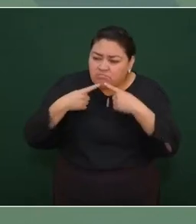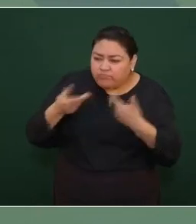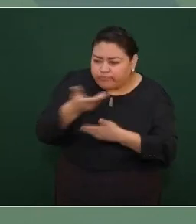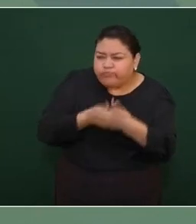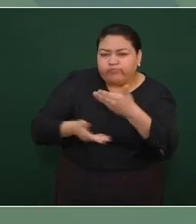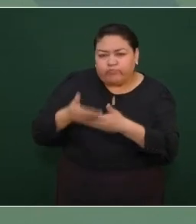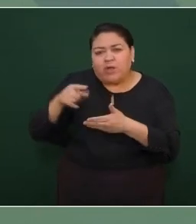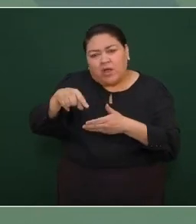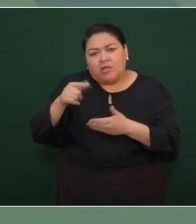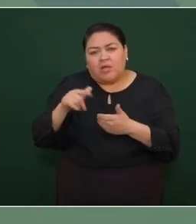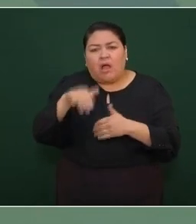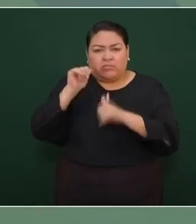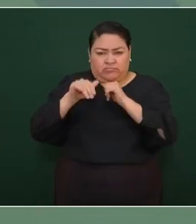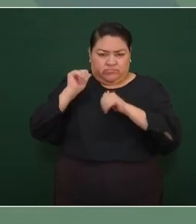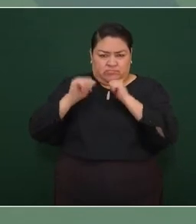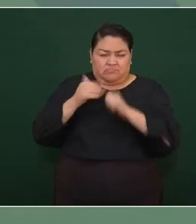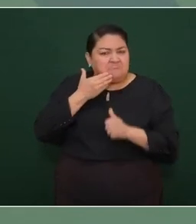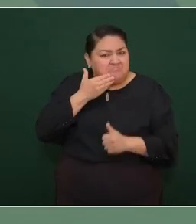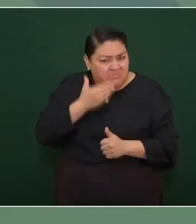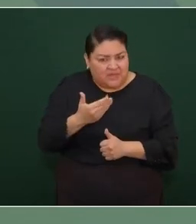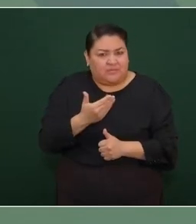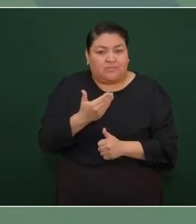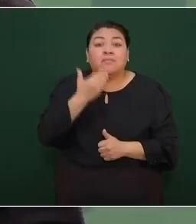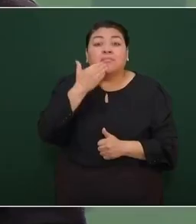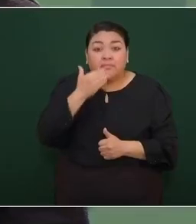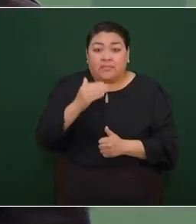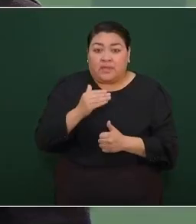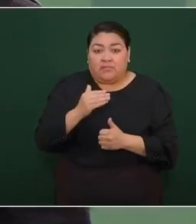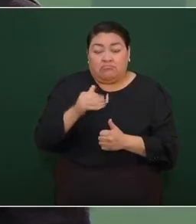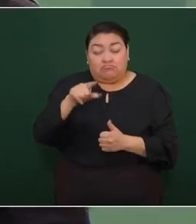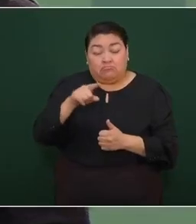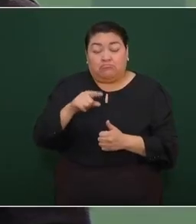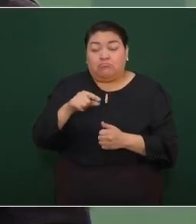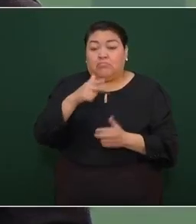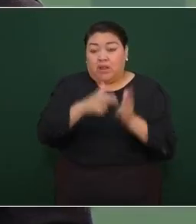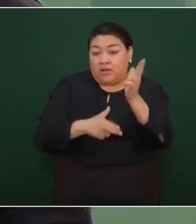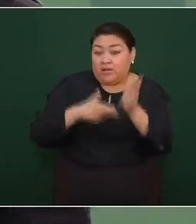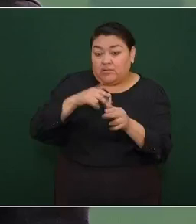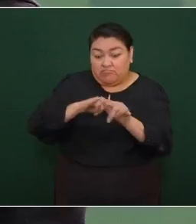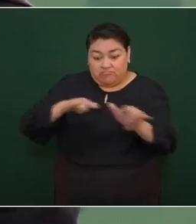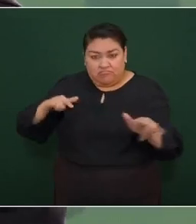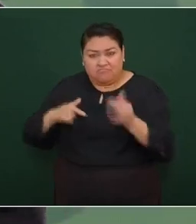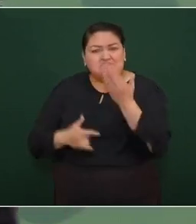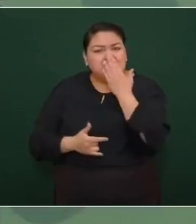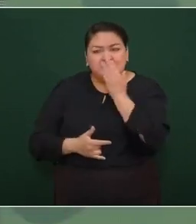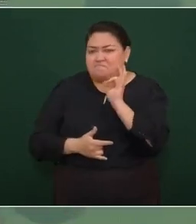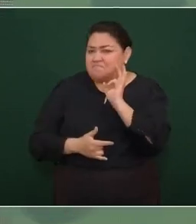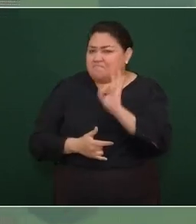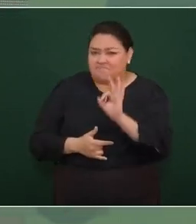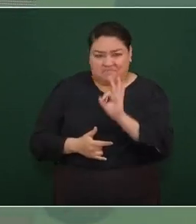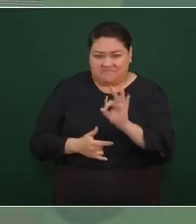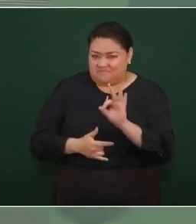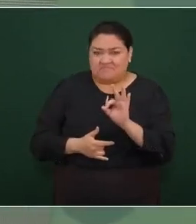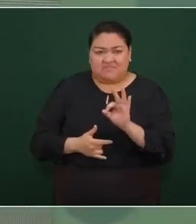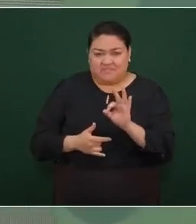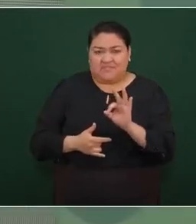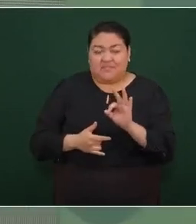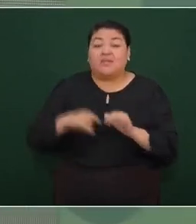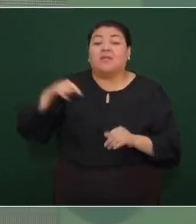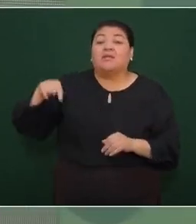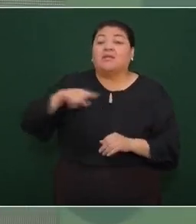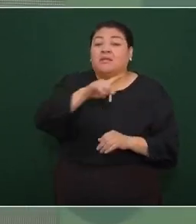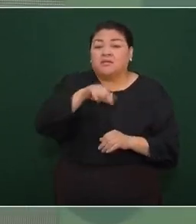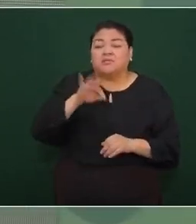entonces si es muy bueno el proyecto ese es un proyecto que